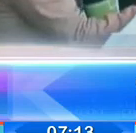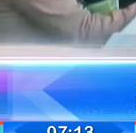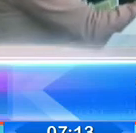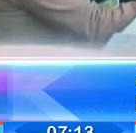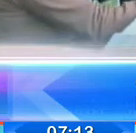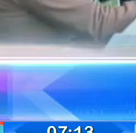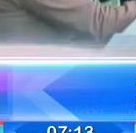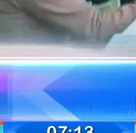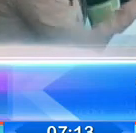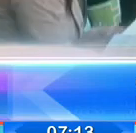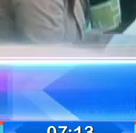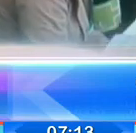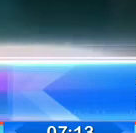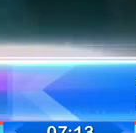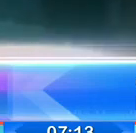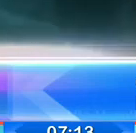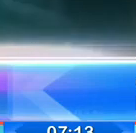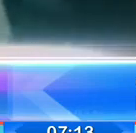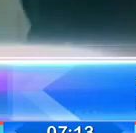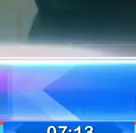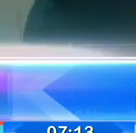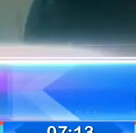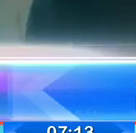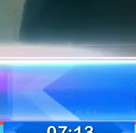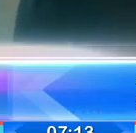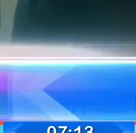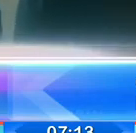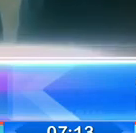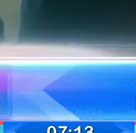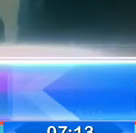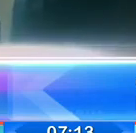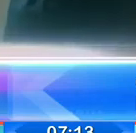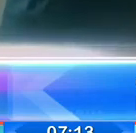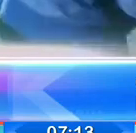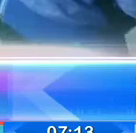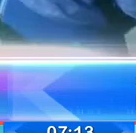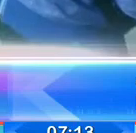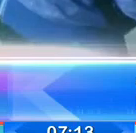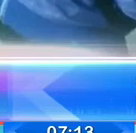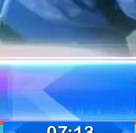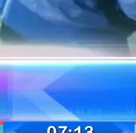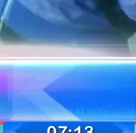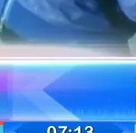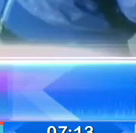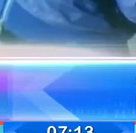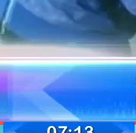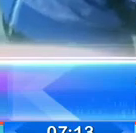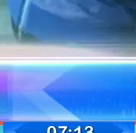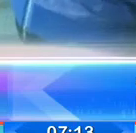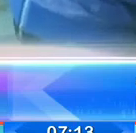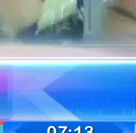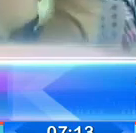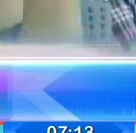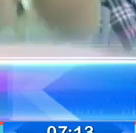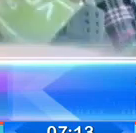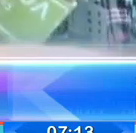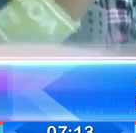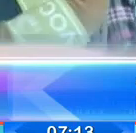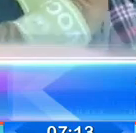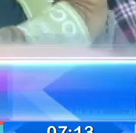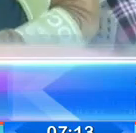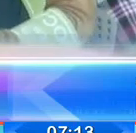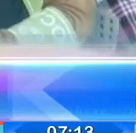aplicados por la conformación del padrón electoral del proceso que se llevó a cabo en el dos mil diecinueve.